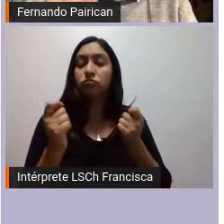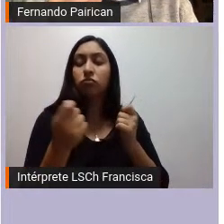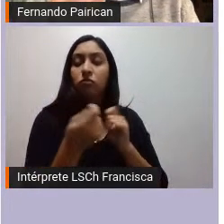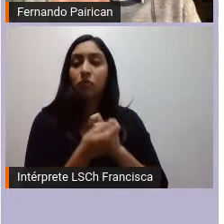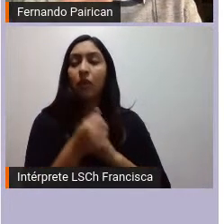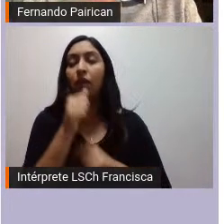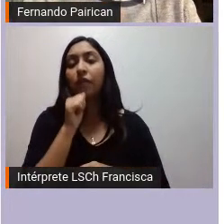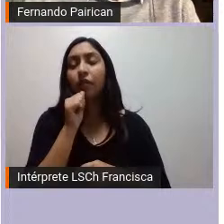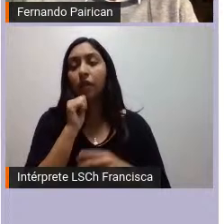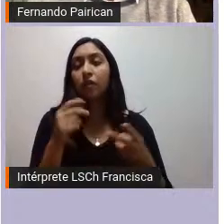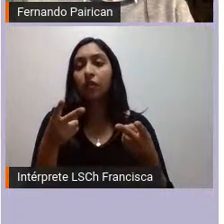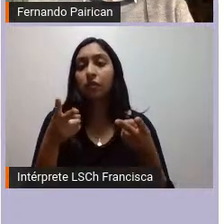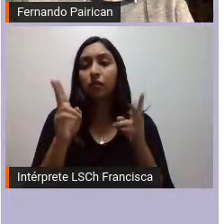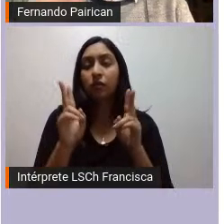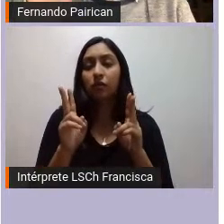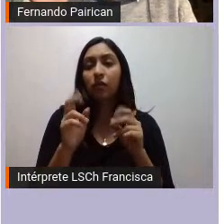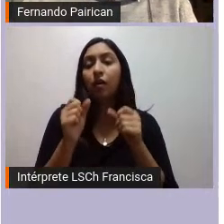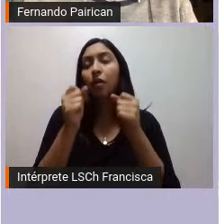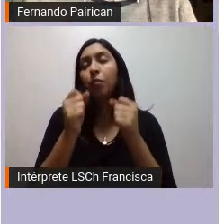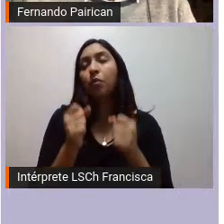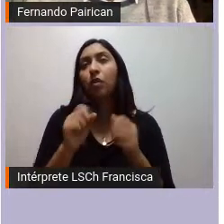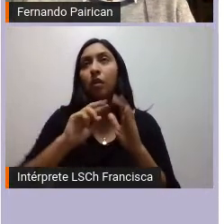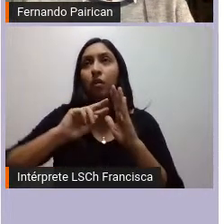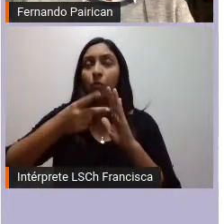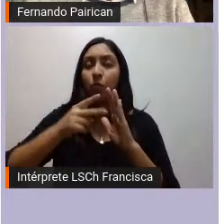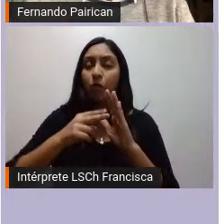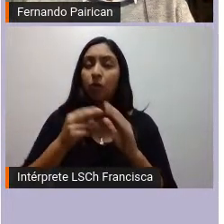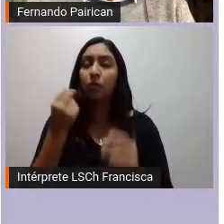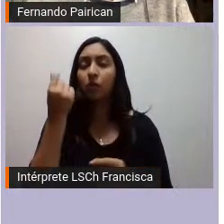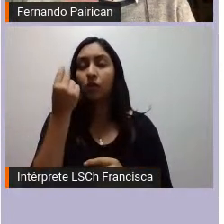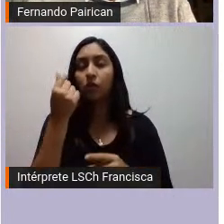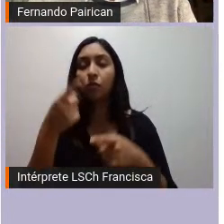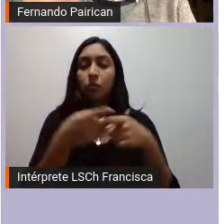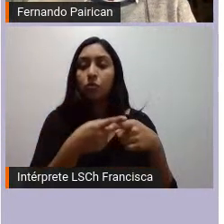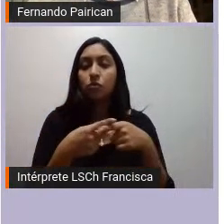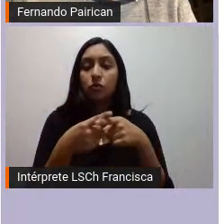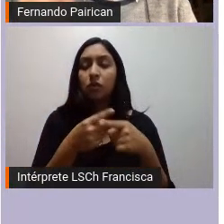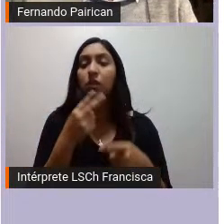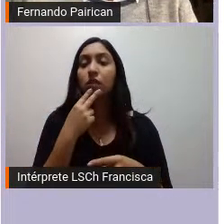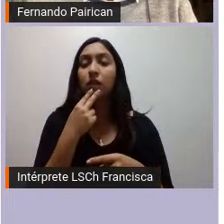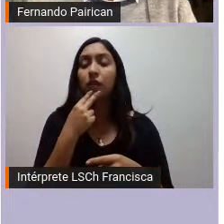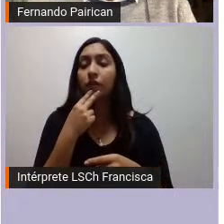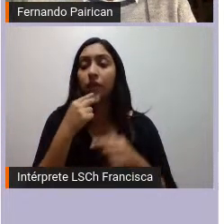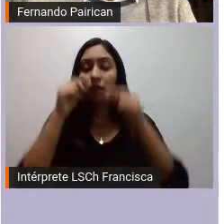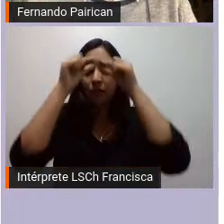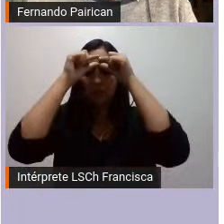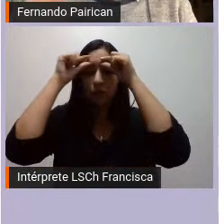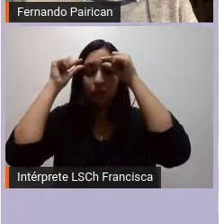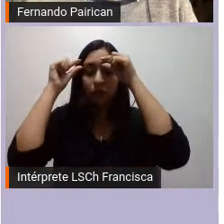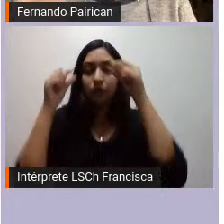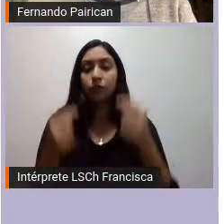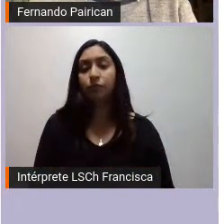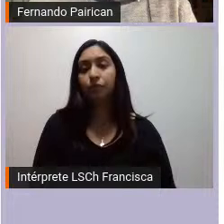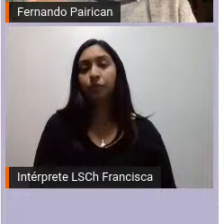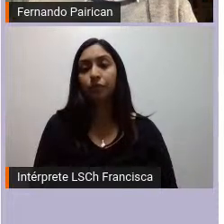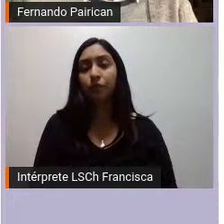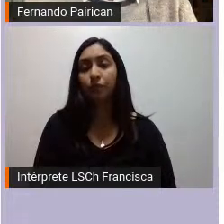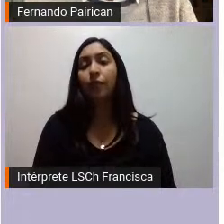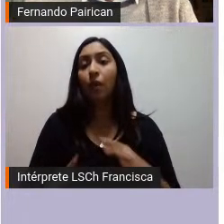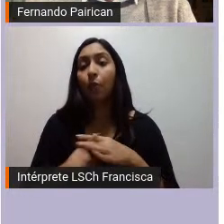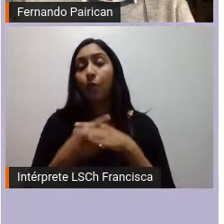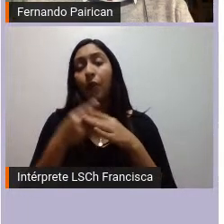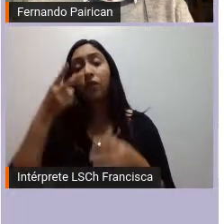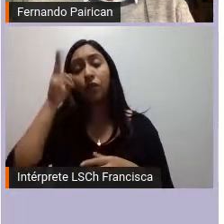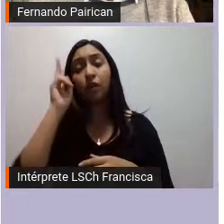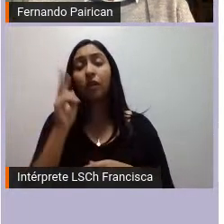las problemáticas económicas y sociales que vive el pueblo mapuche económica es que los pueblos originarios siguen estando según la